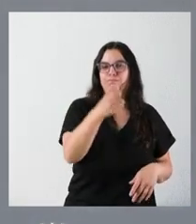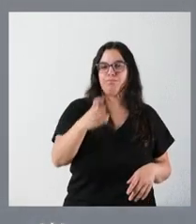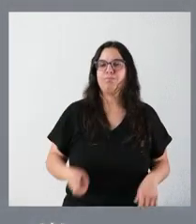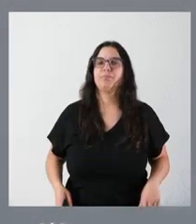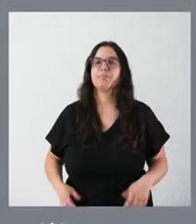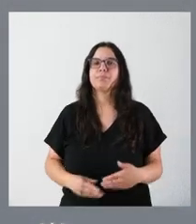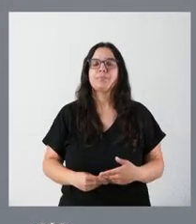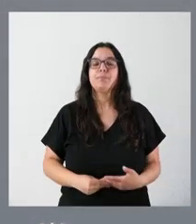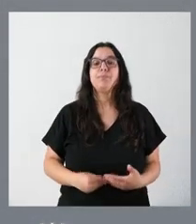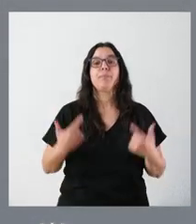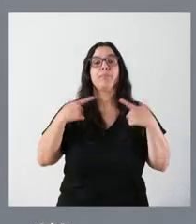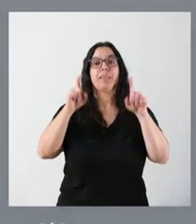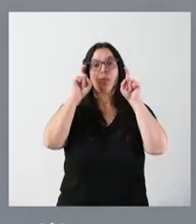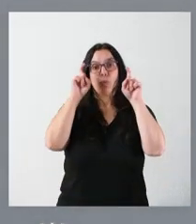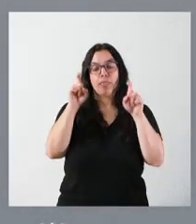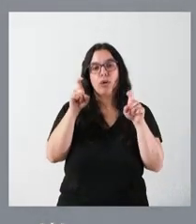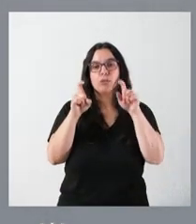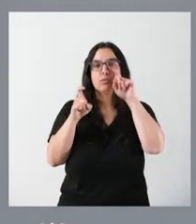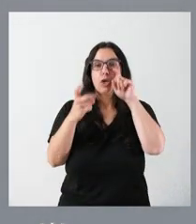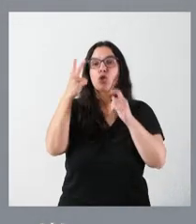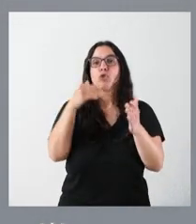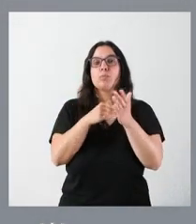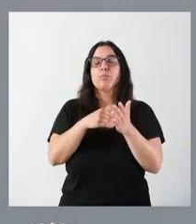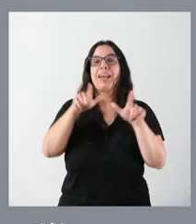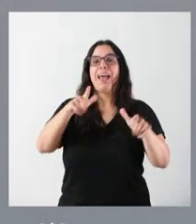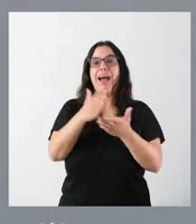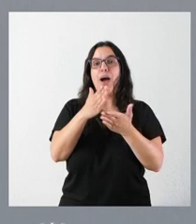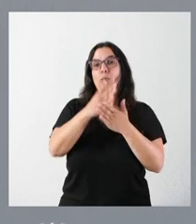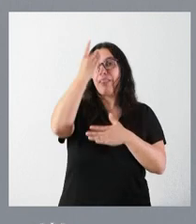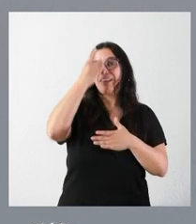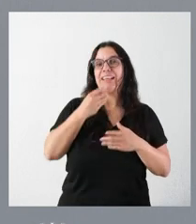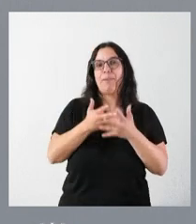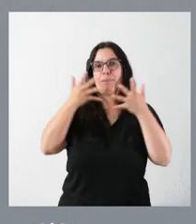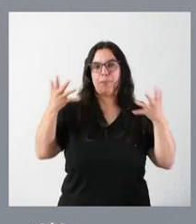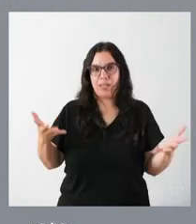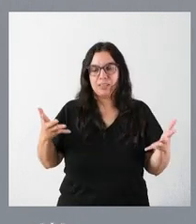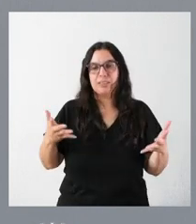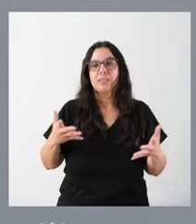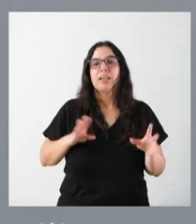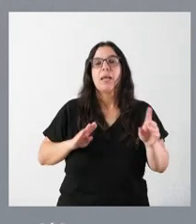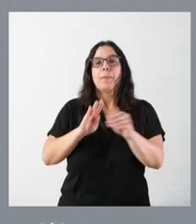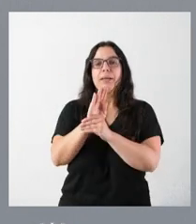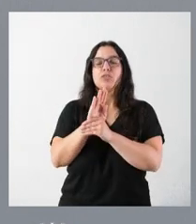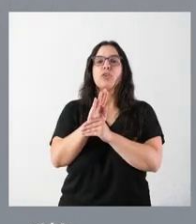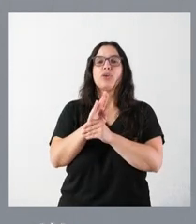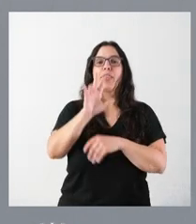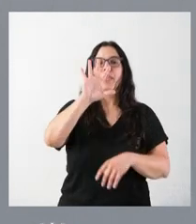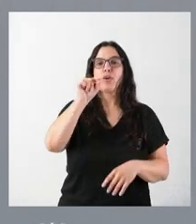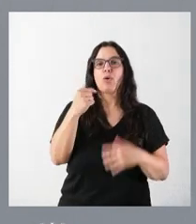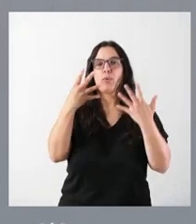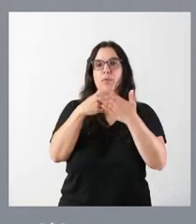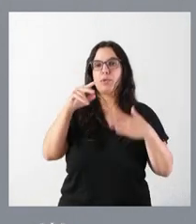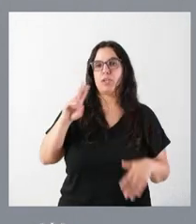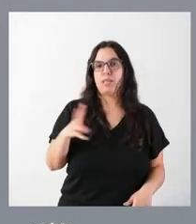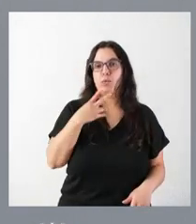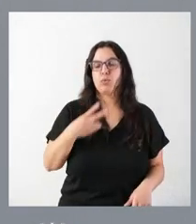Educación suma otras 2.000 aulas digitales para centros docentes públicos de la comunidad con una inversión de 5,9 millones